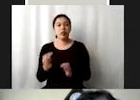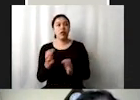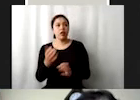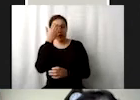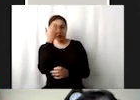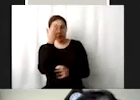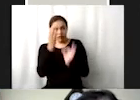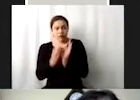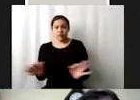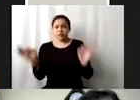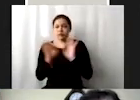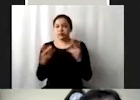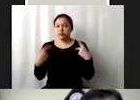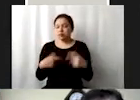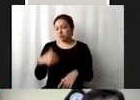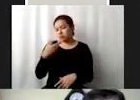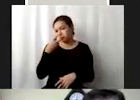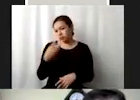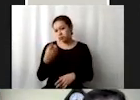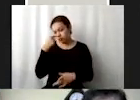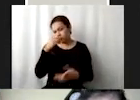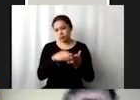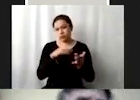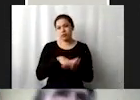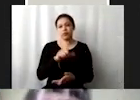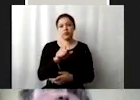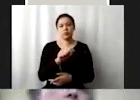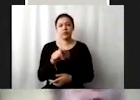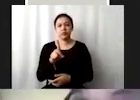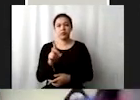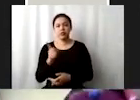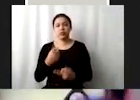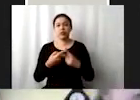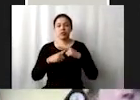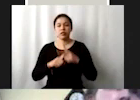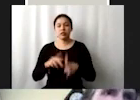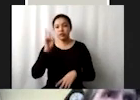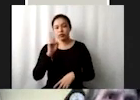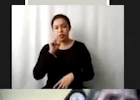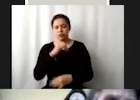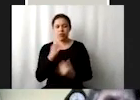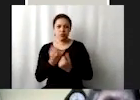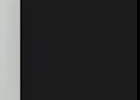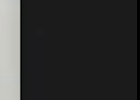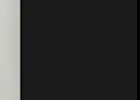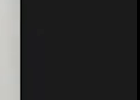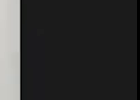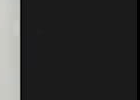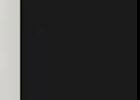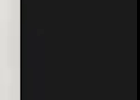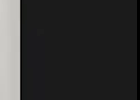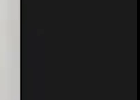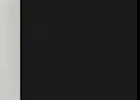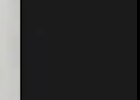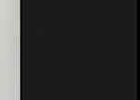siempre le digo a la gente cuando hablamos de Agenda 2030 que empecemos a verla como también un instrumento de exigibilidad de derechos y